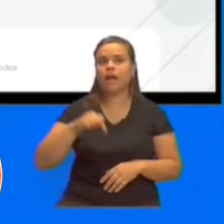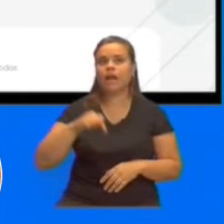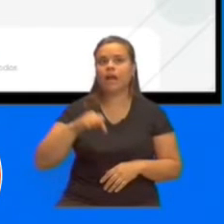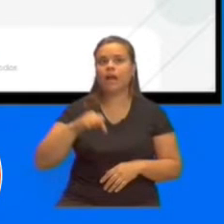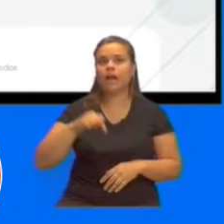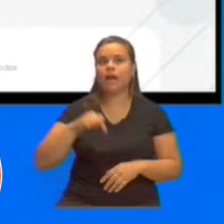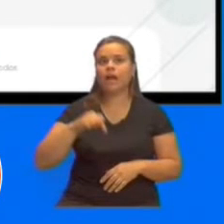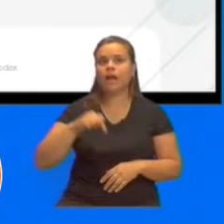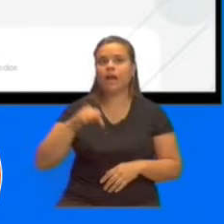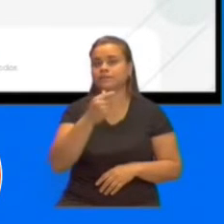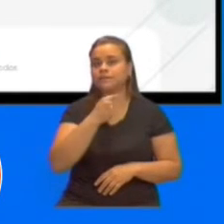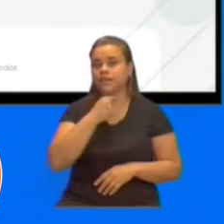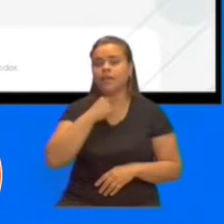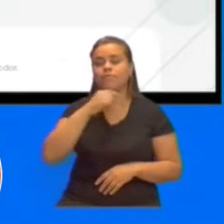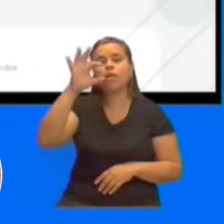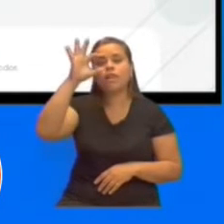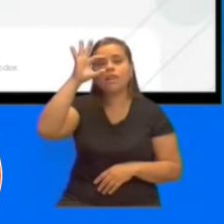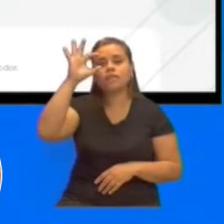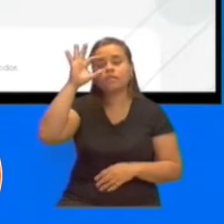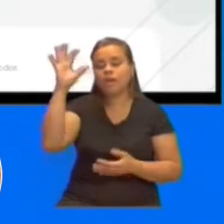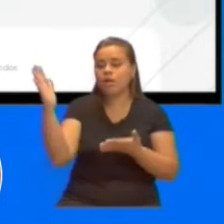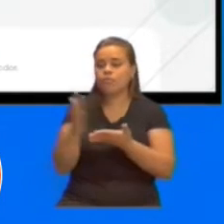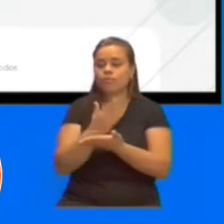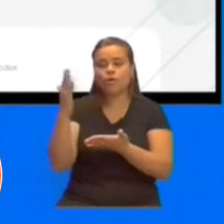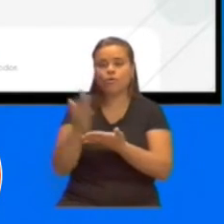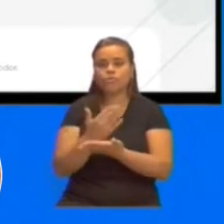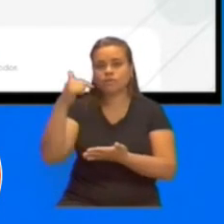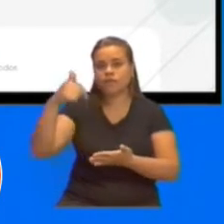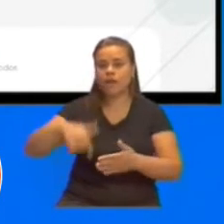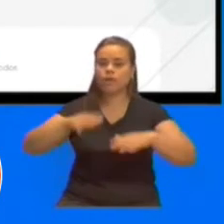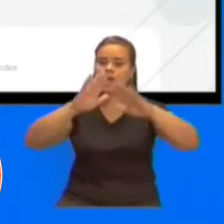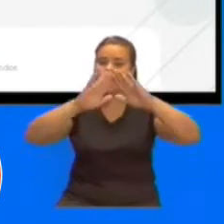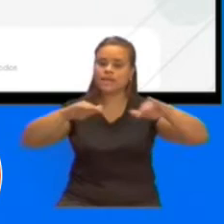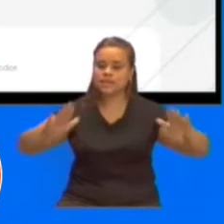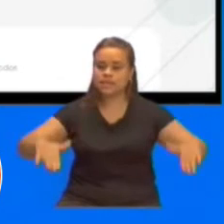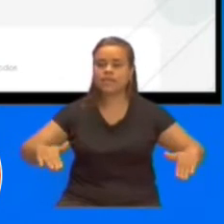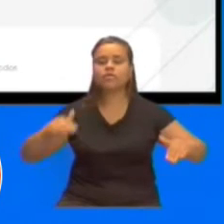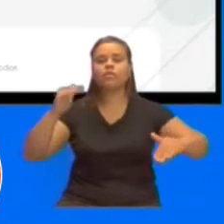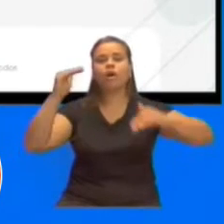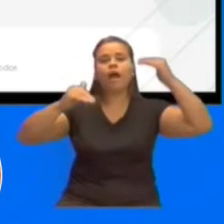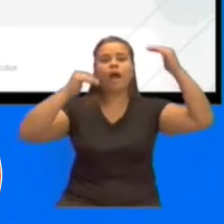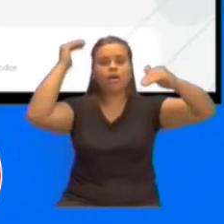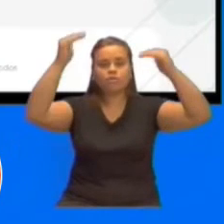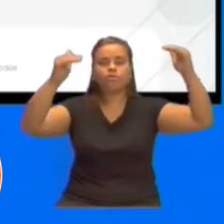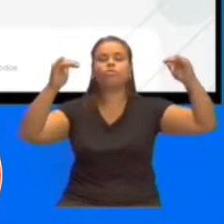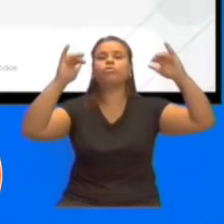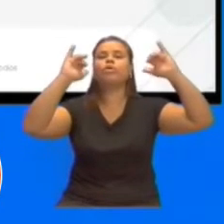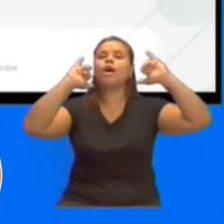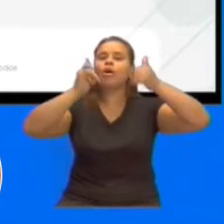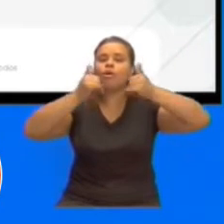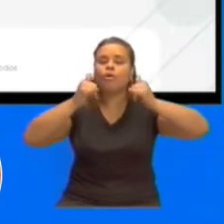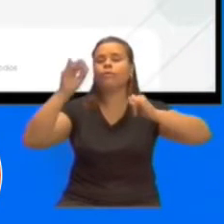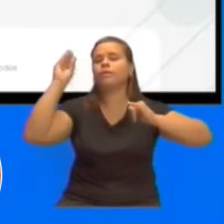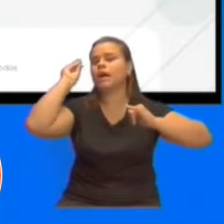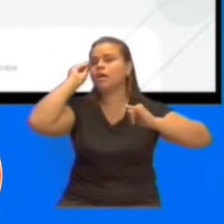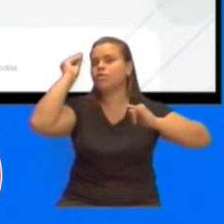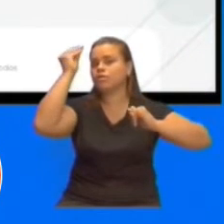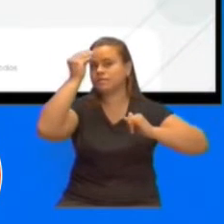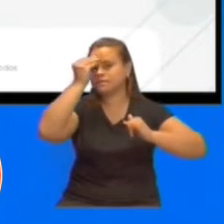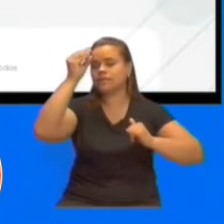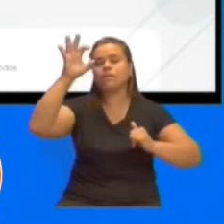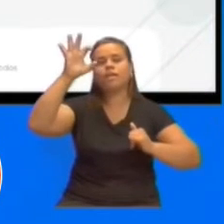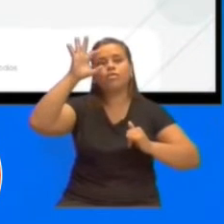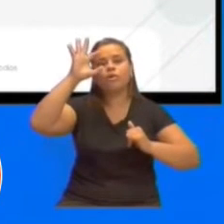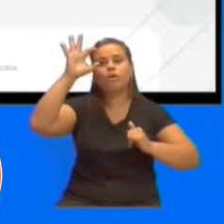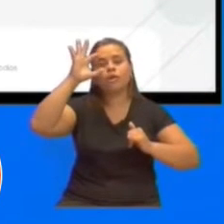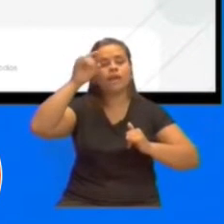producir los lentes para los niños, las niñas, los adolescentes y los adultos de nuestra provincia, que van a ser dispensados de manera